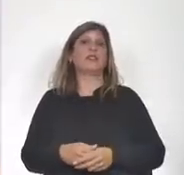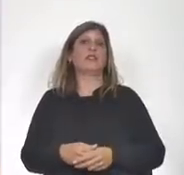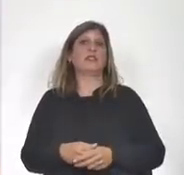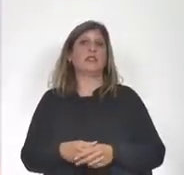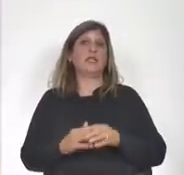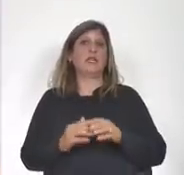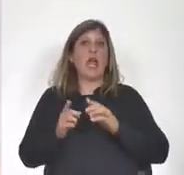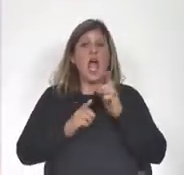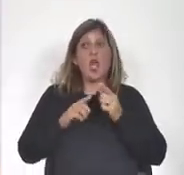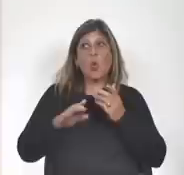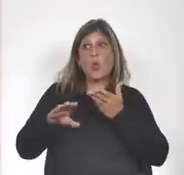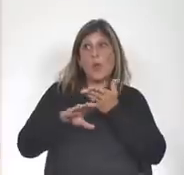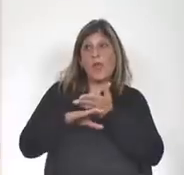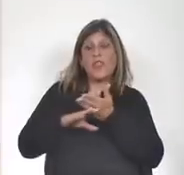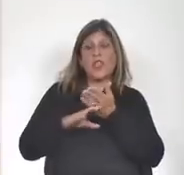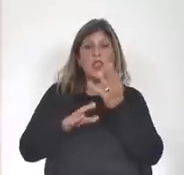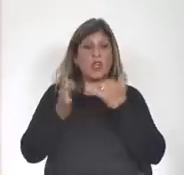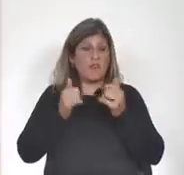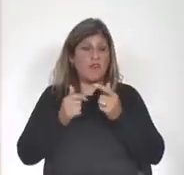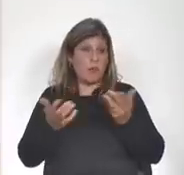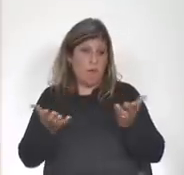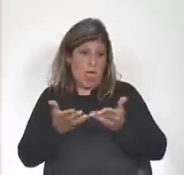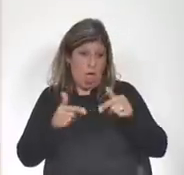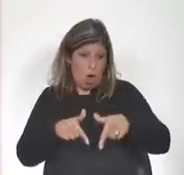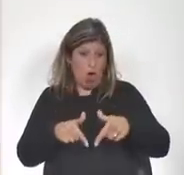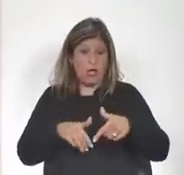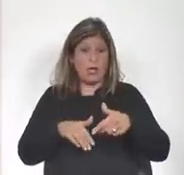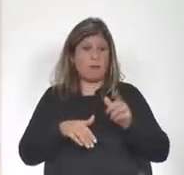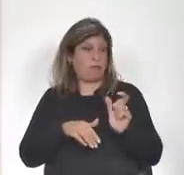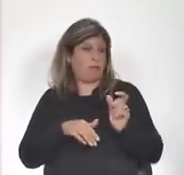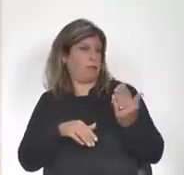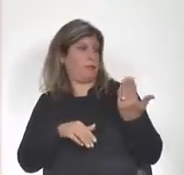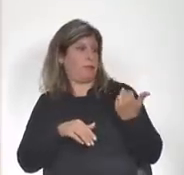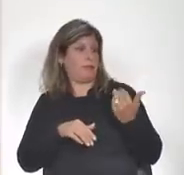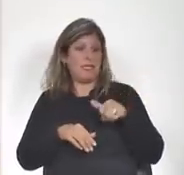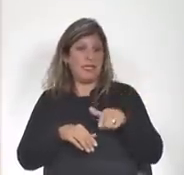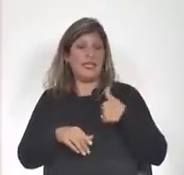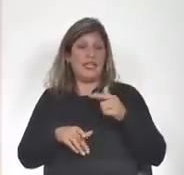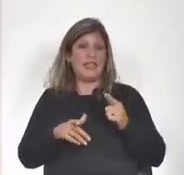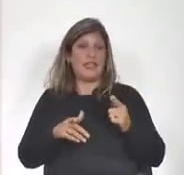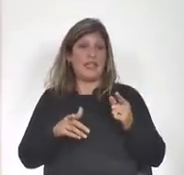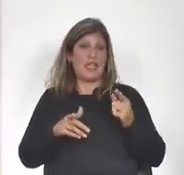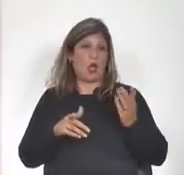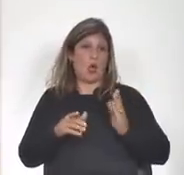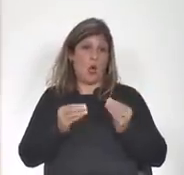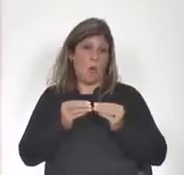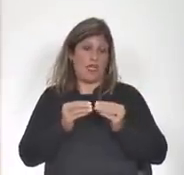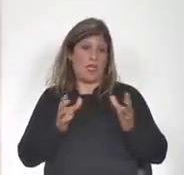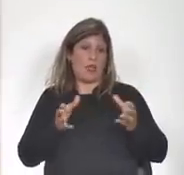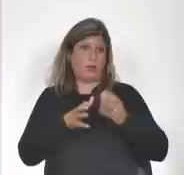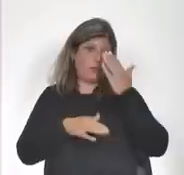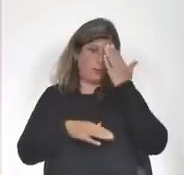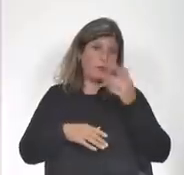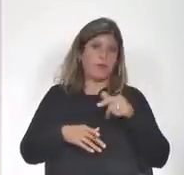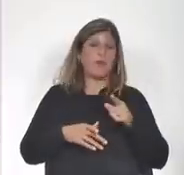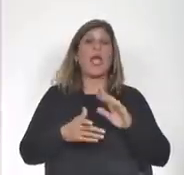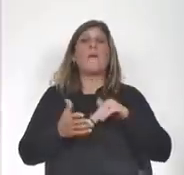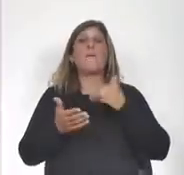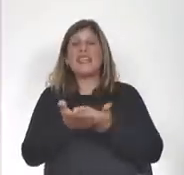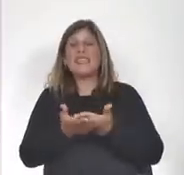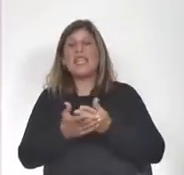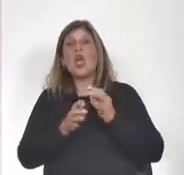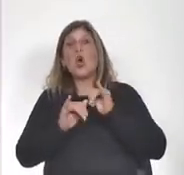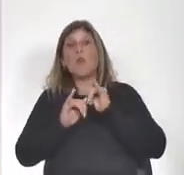algún pedido de informes más reciente también de algún compañero o compañera integrante de nuestra bancada hicimos planteos públicos